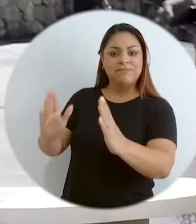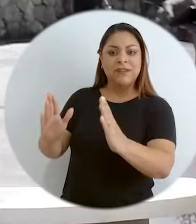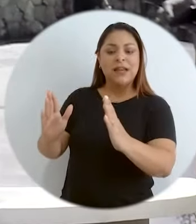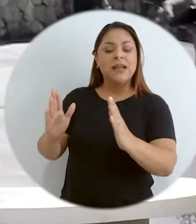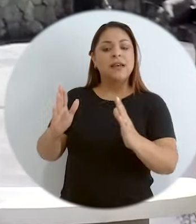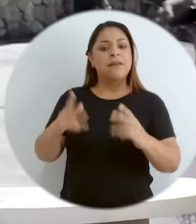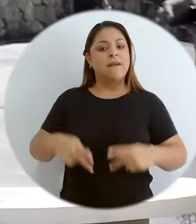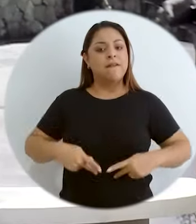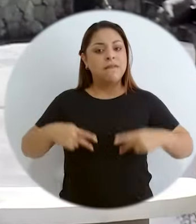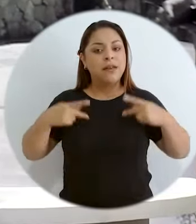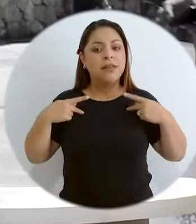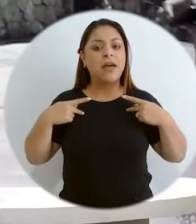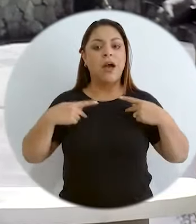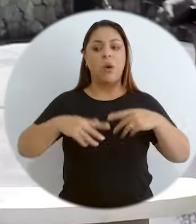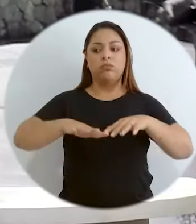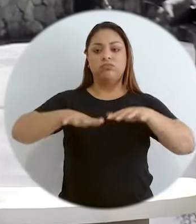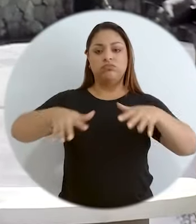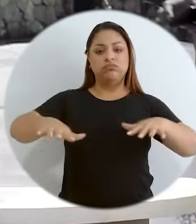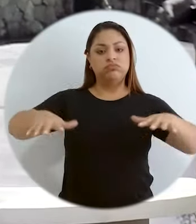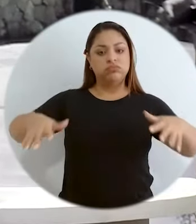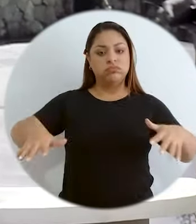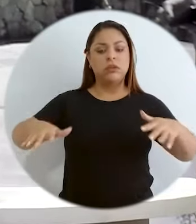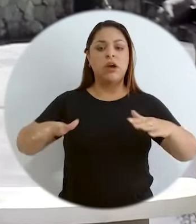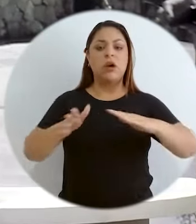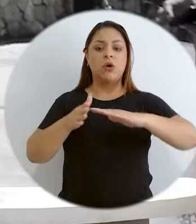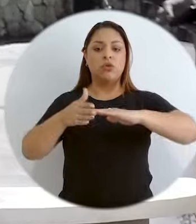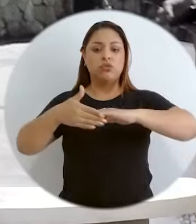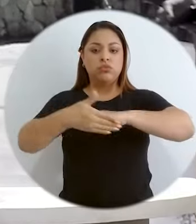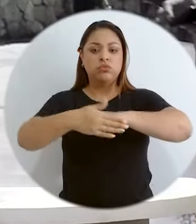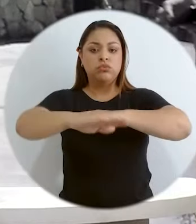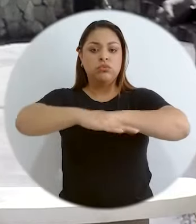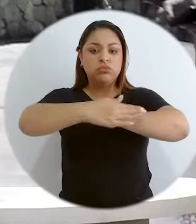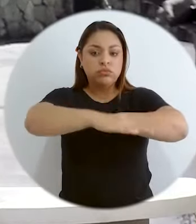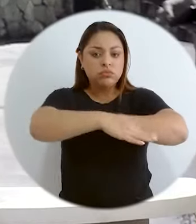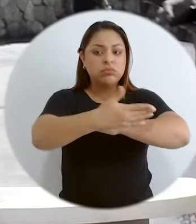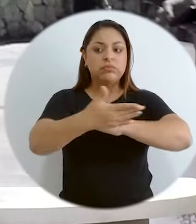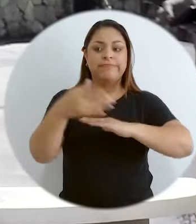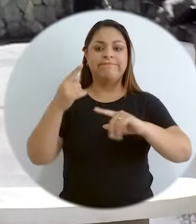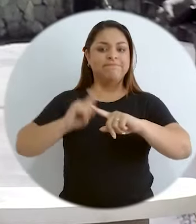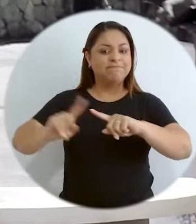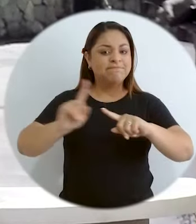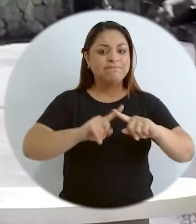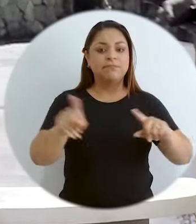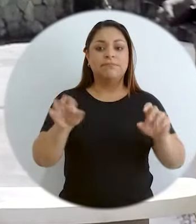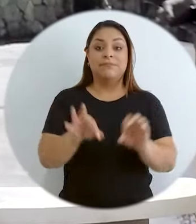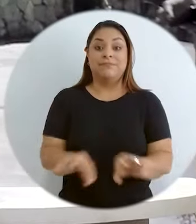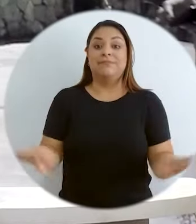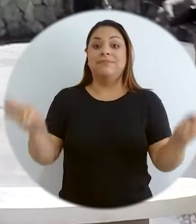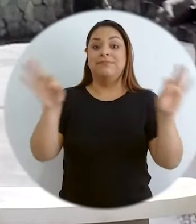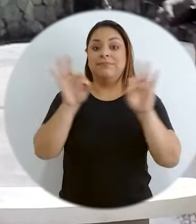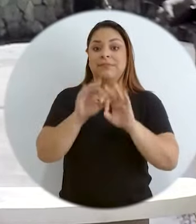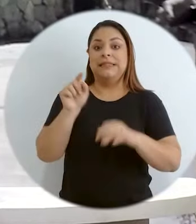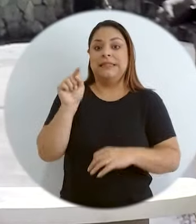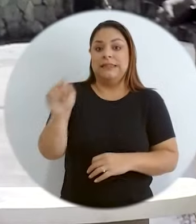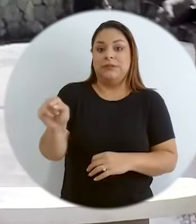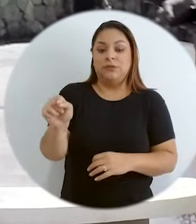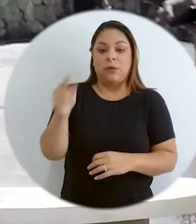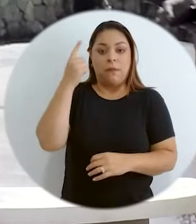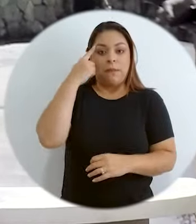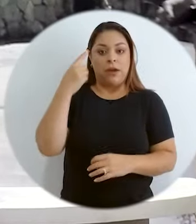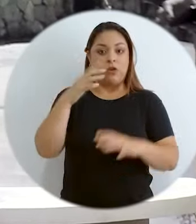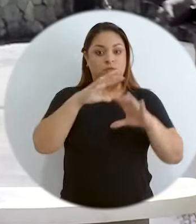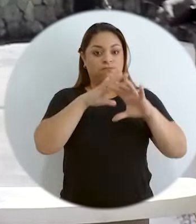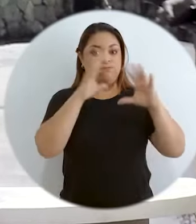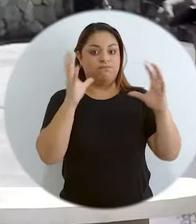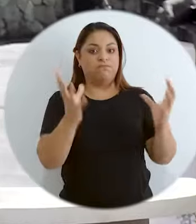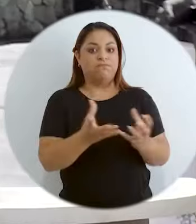vida en las costas y muchos otros temas que tienen que ver con esta parte tan importante, este elemento tan importante para